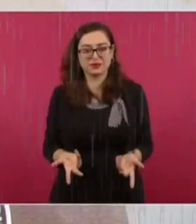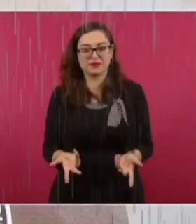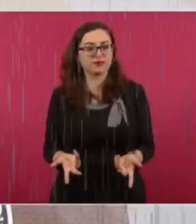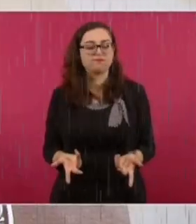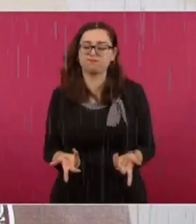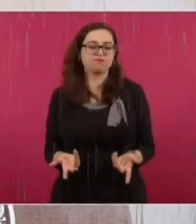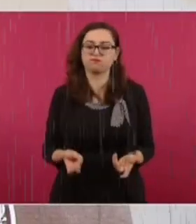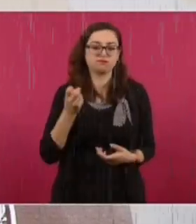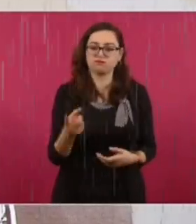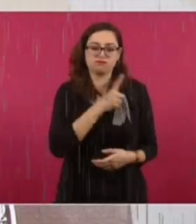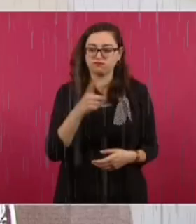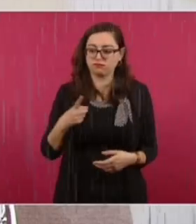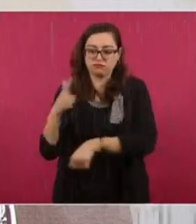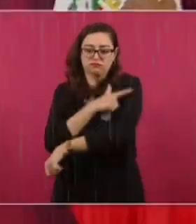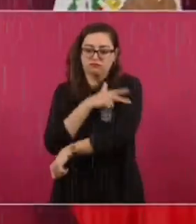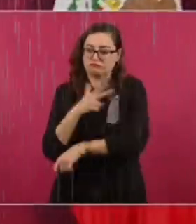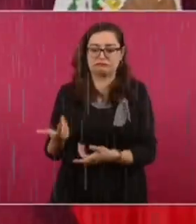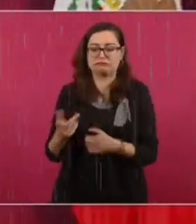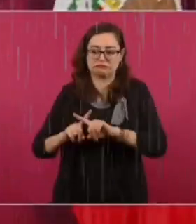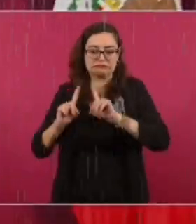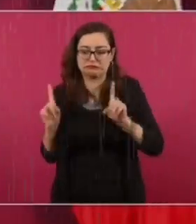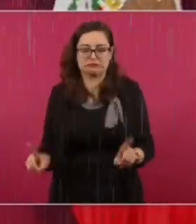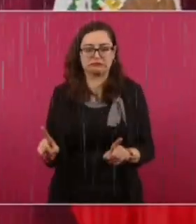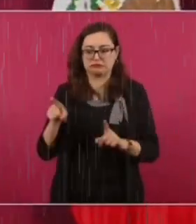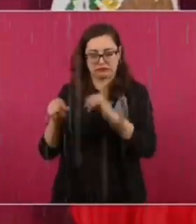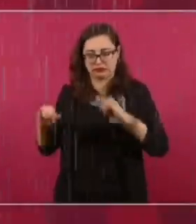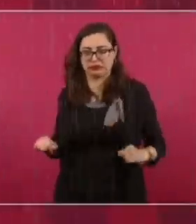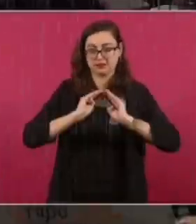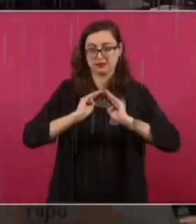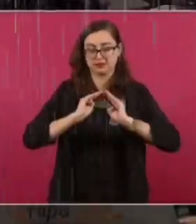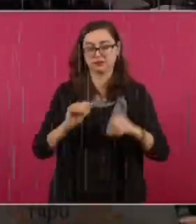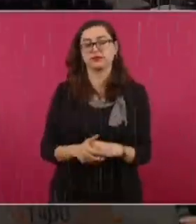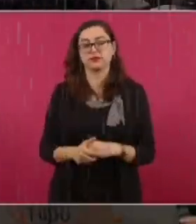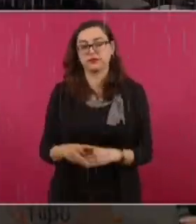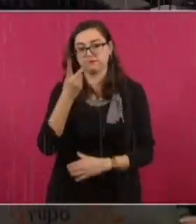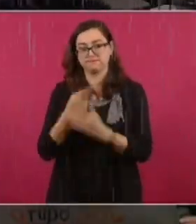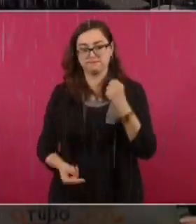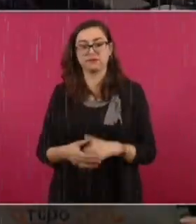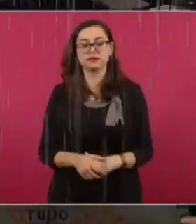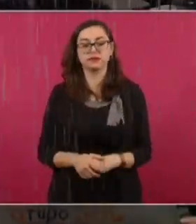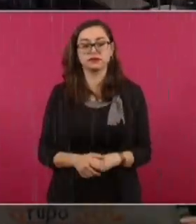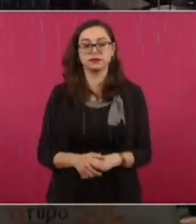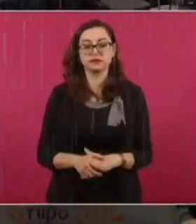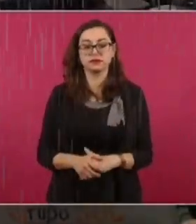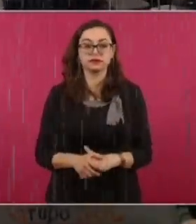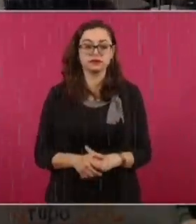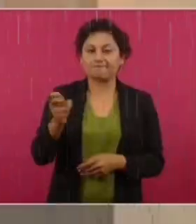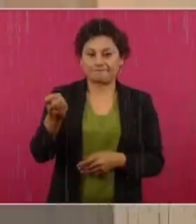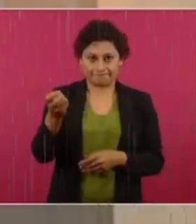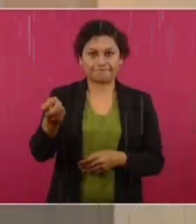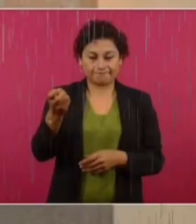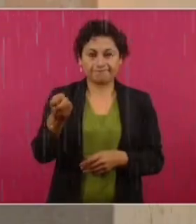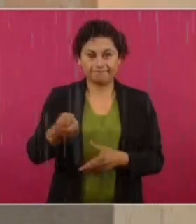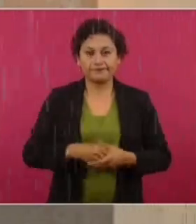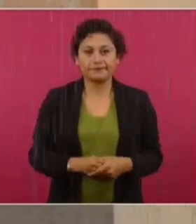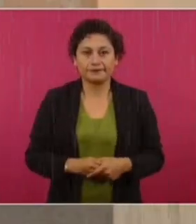policías. Tenemos que resolver esto dejando una institución sólida. A ver. Producción.